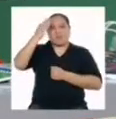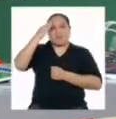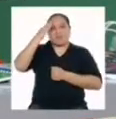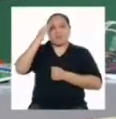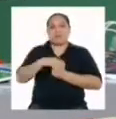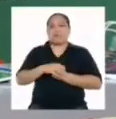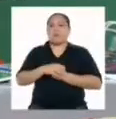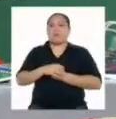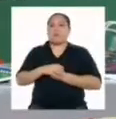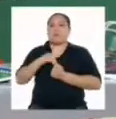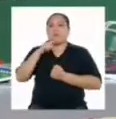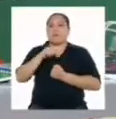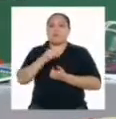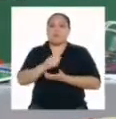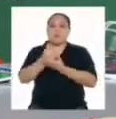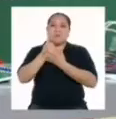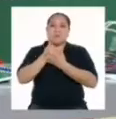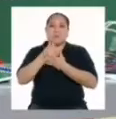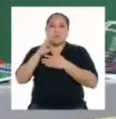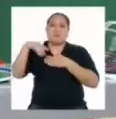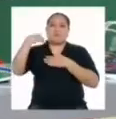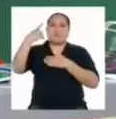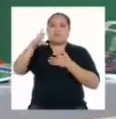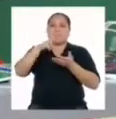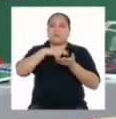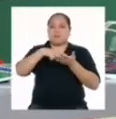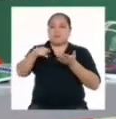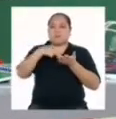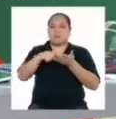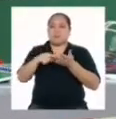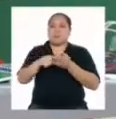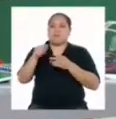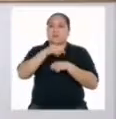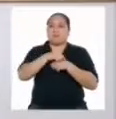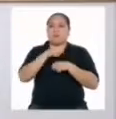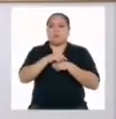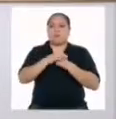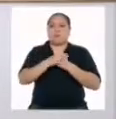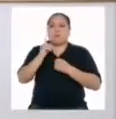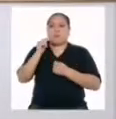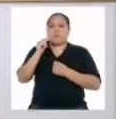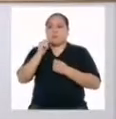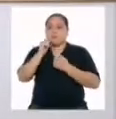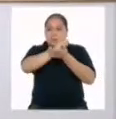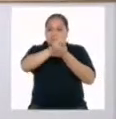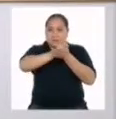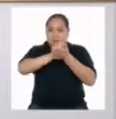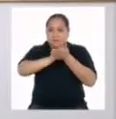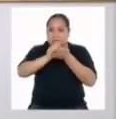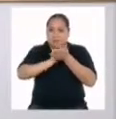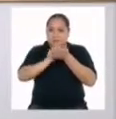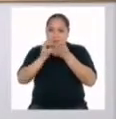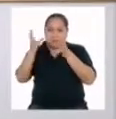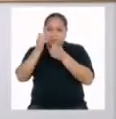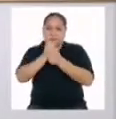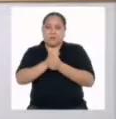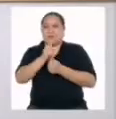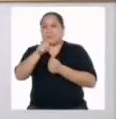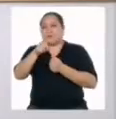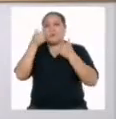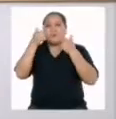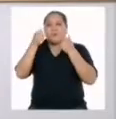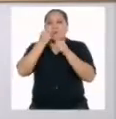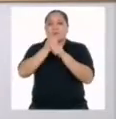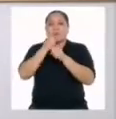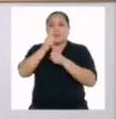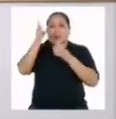de que van a ser útiles la próxima semana al momento de planificar y textualizar las reseñas. Han hecho un gran trabajo. ¿Les queda